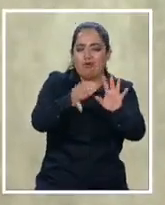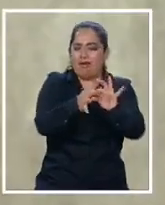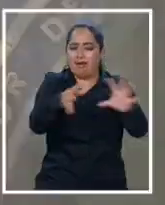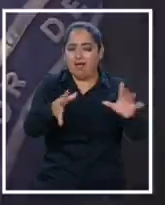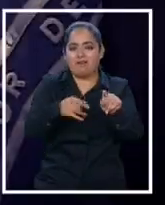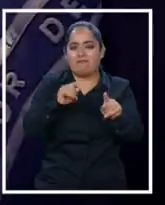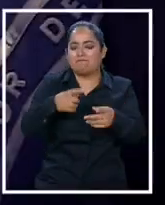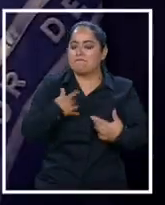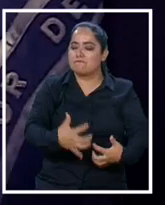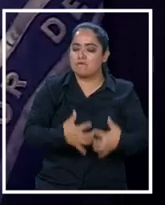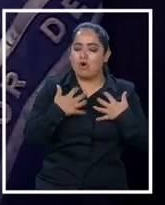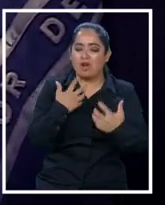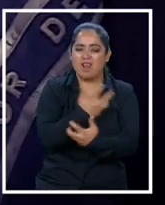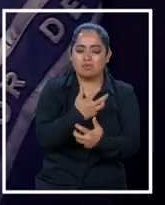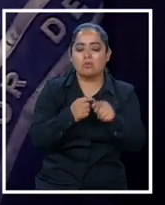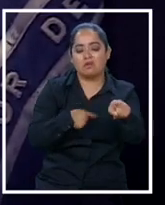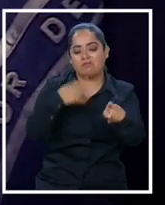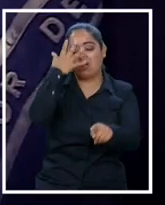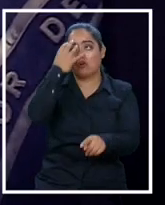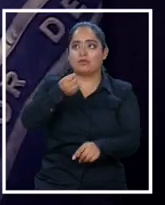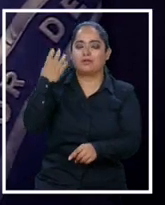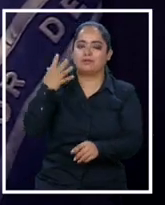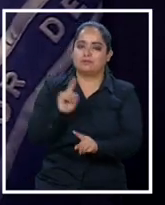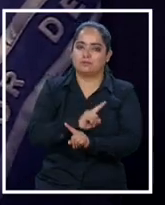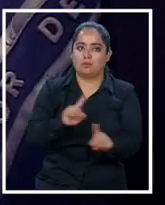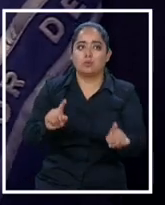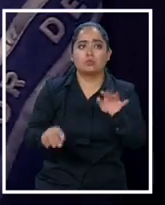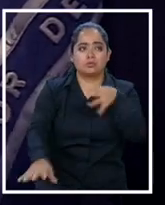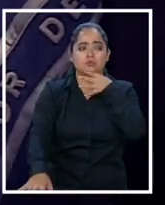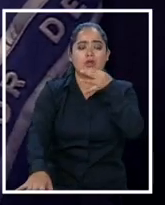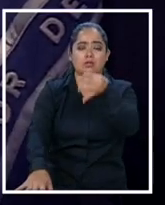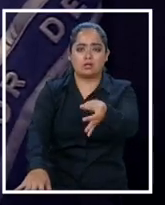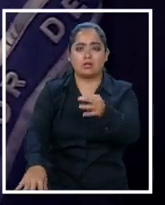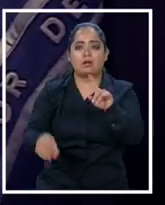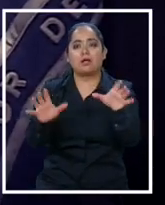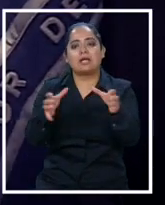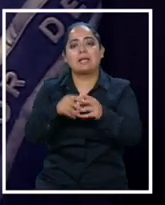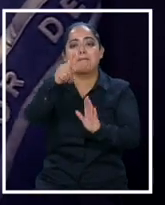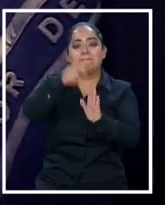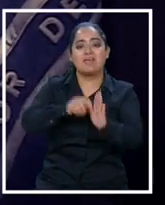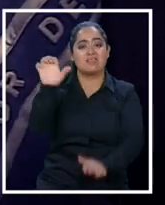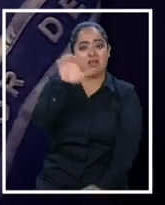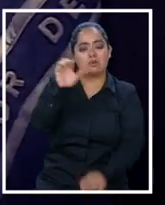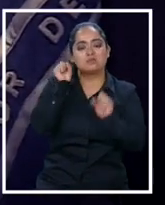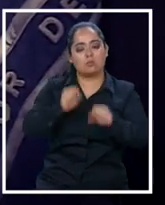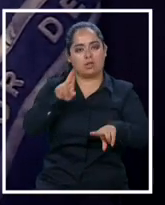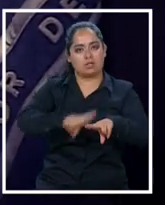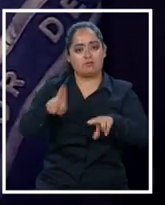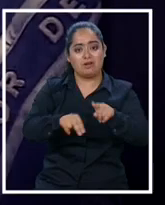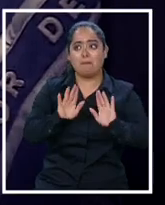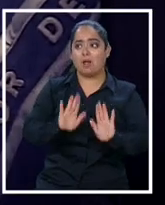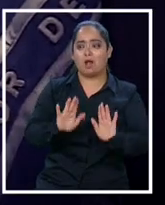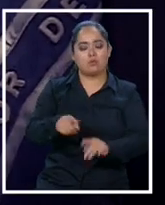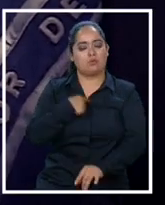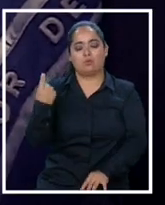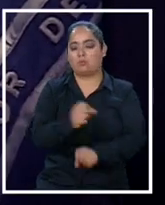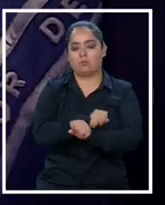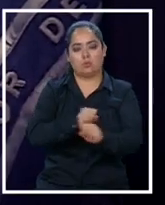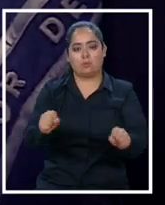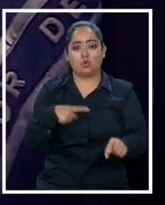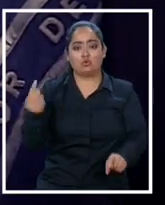muy violentos. Yo hago un llamado enfático a los senadores a que esto se resuelva durante el mes de enero. No pueden seguir esperando. Y nosotros como gobierno